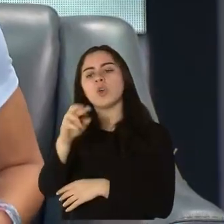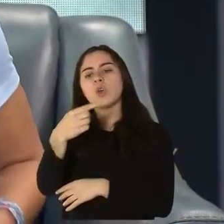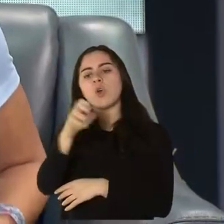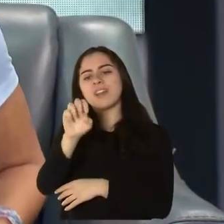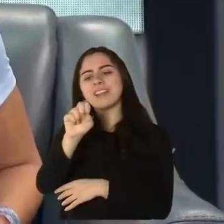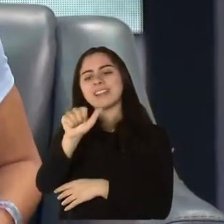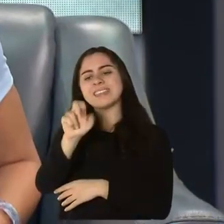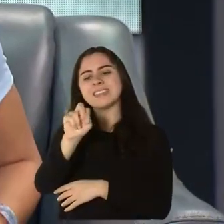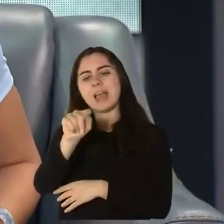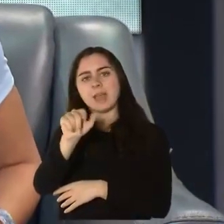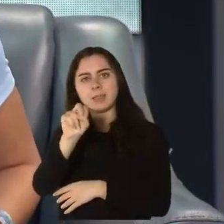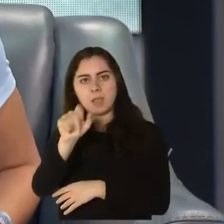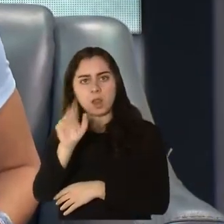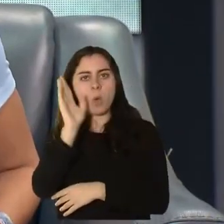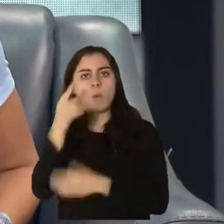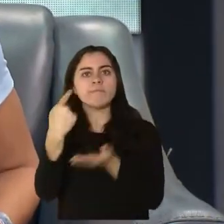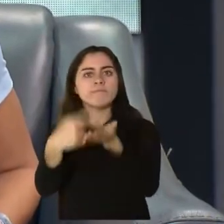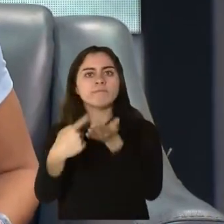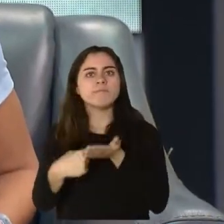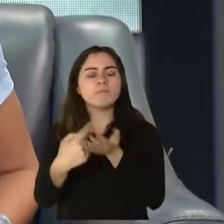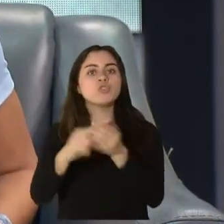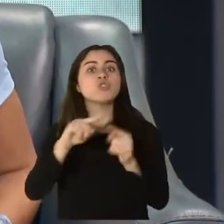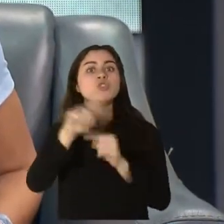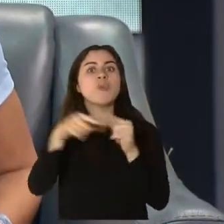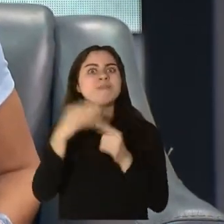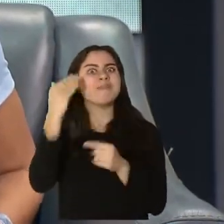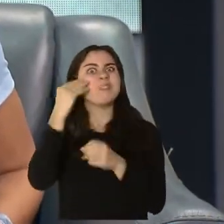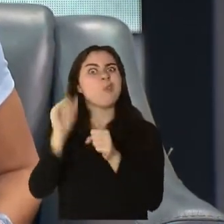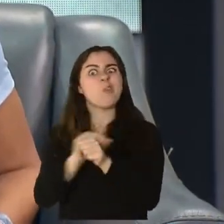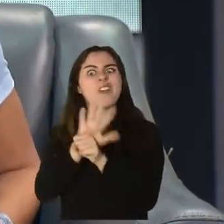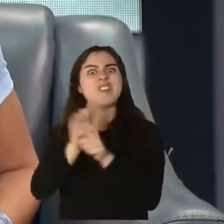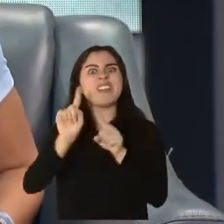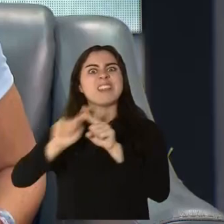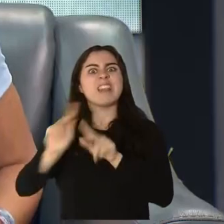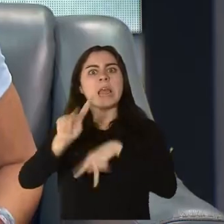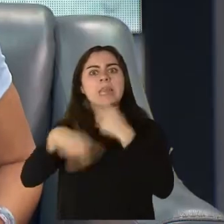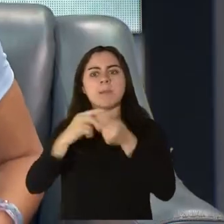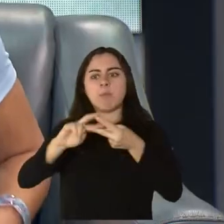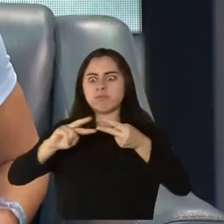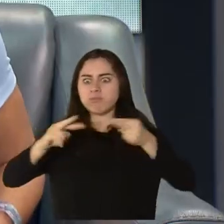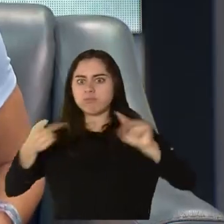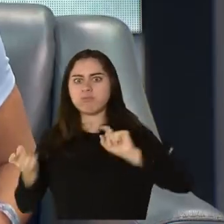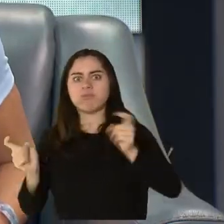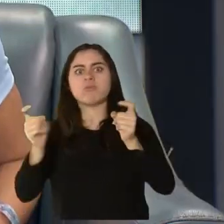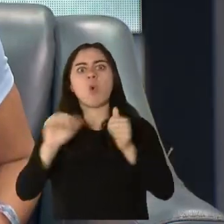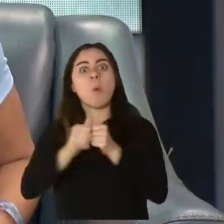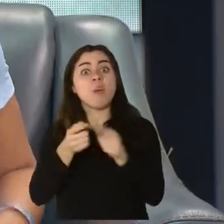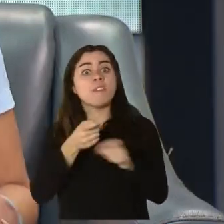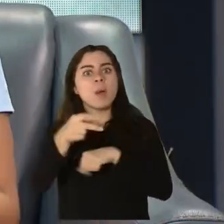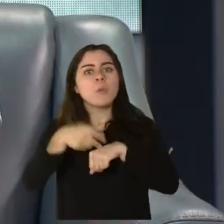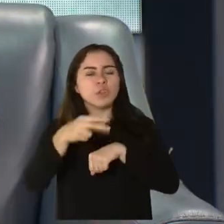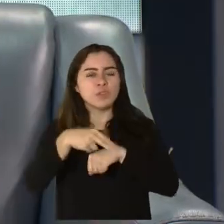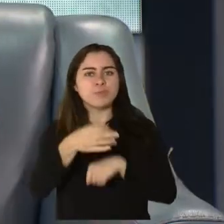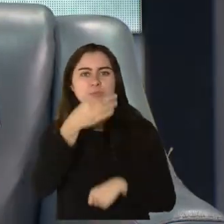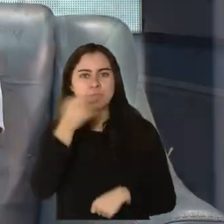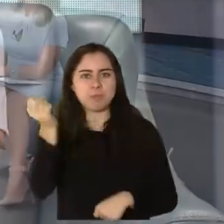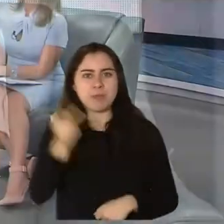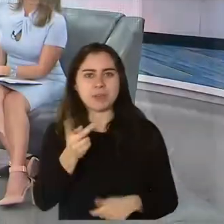Bagur, quien nos hablará sobre las nuevas variantes y cómo afecta a la isla en esta etapa de vacunación. Regresamos.